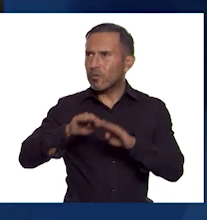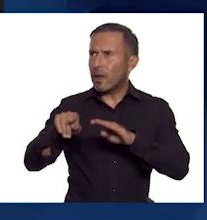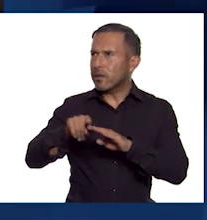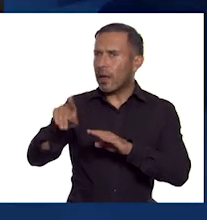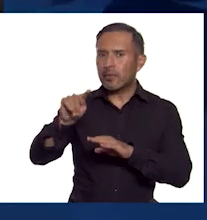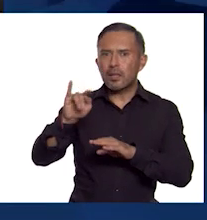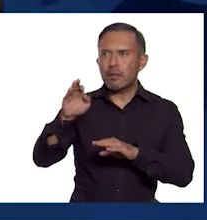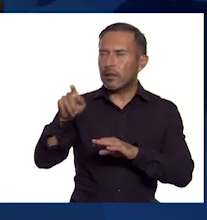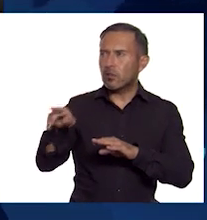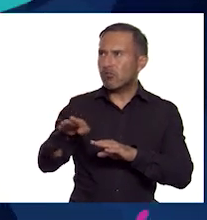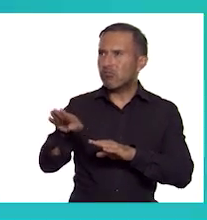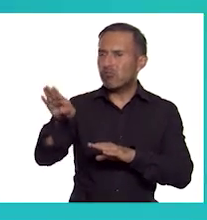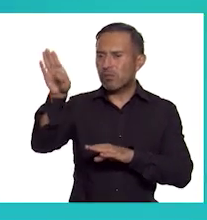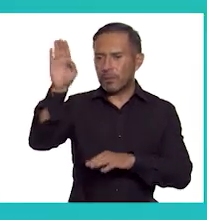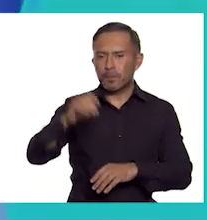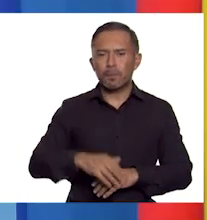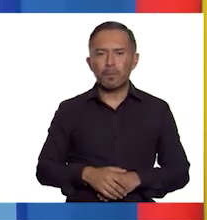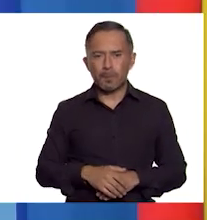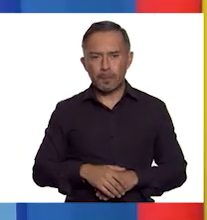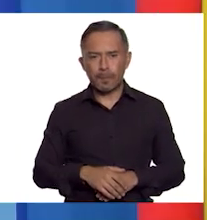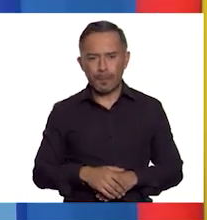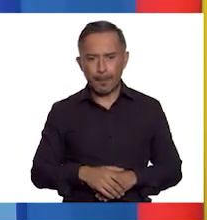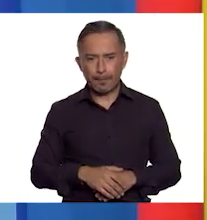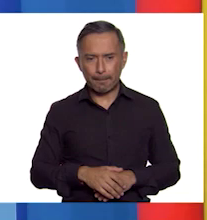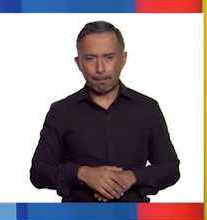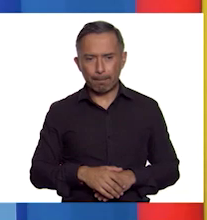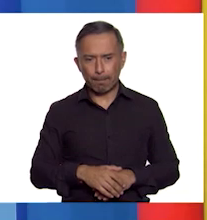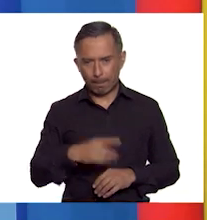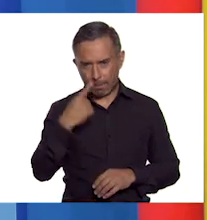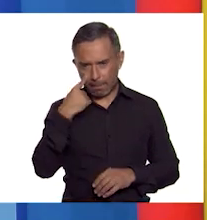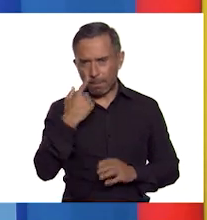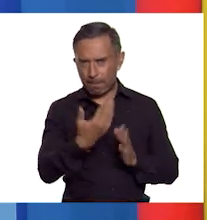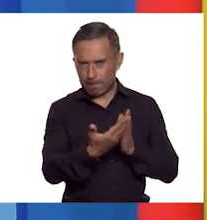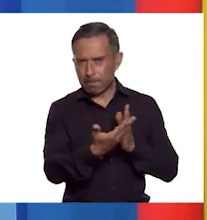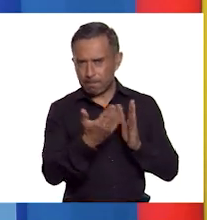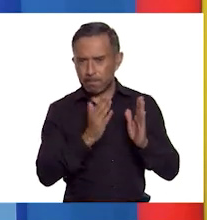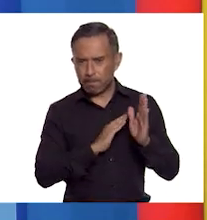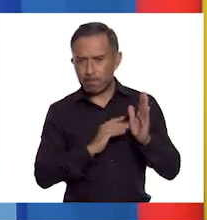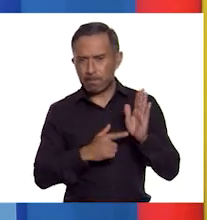¿Listo? Pues mostremos ya casi nuestra última página.